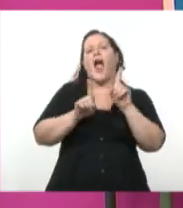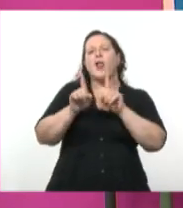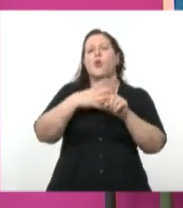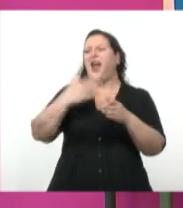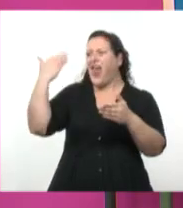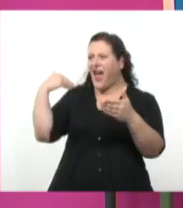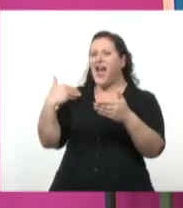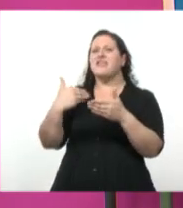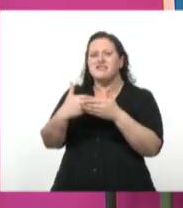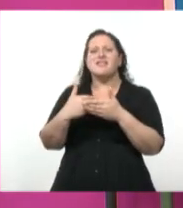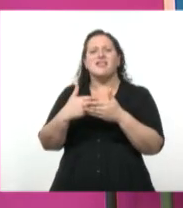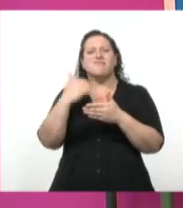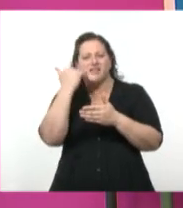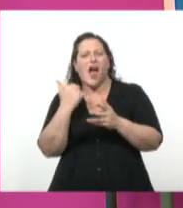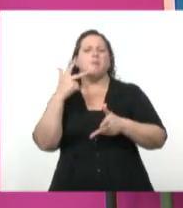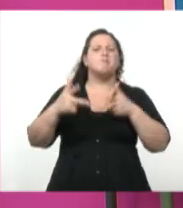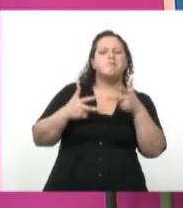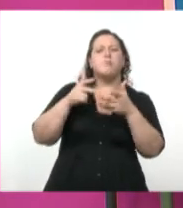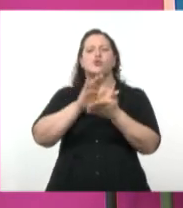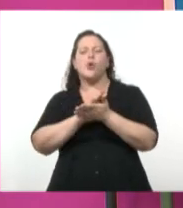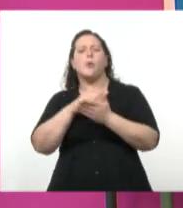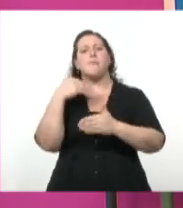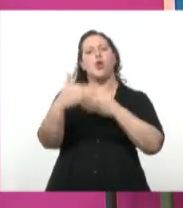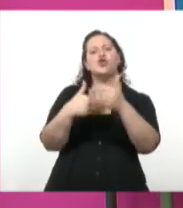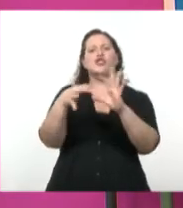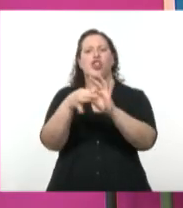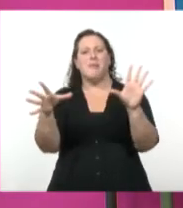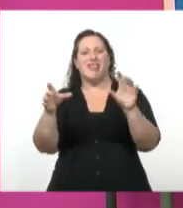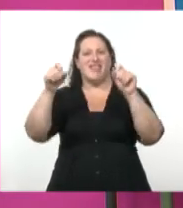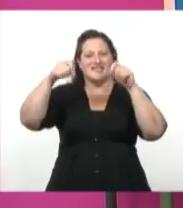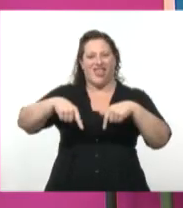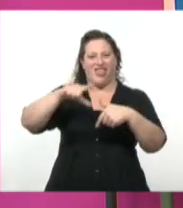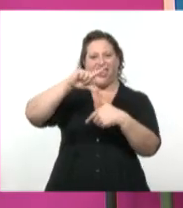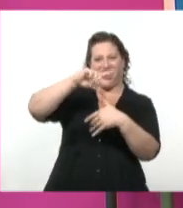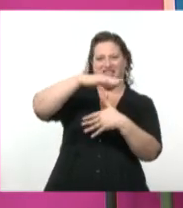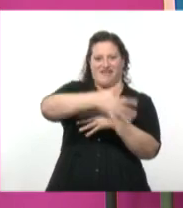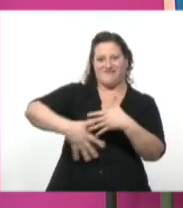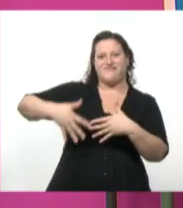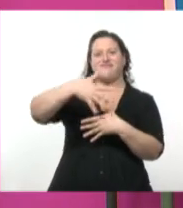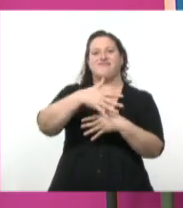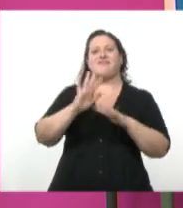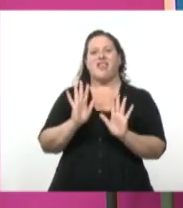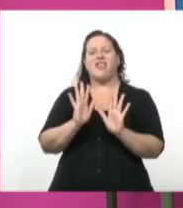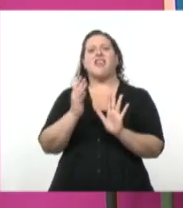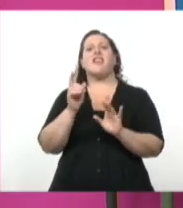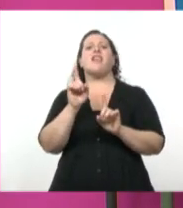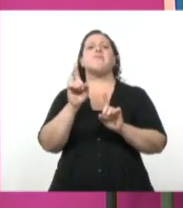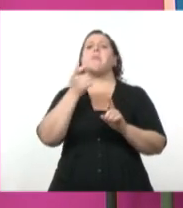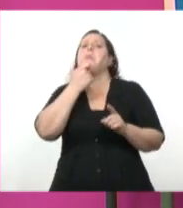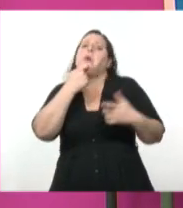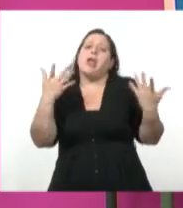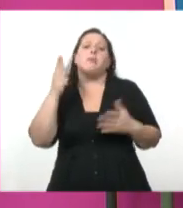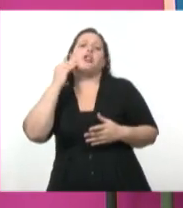cuando nosotros pensamos en los procesos de independencia hispanoamericanos, vemos potencias como Gran Bretaña, que influyen, digamos, en esta independencia, porque